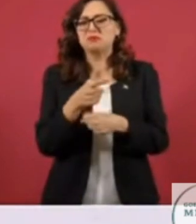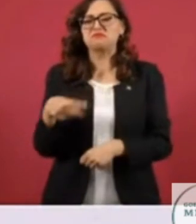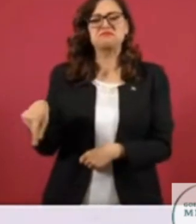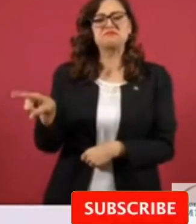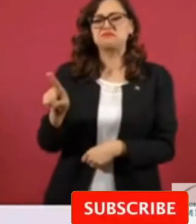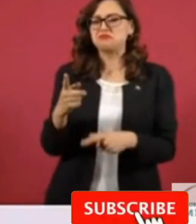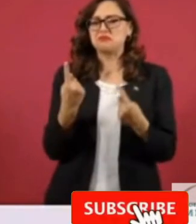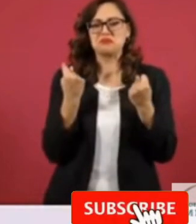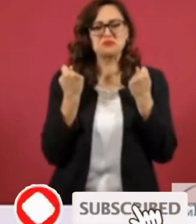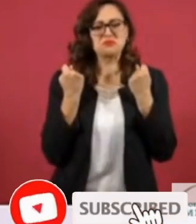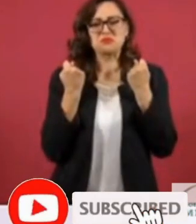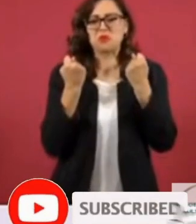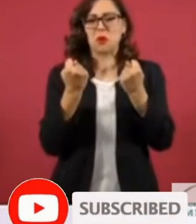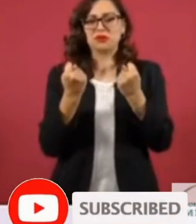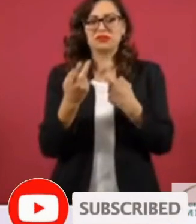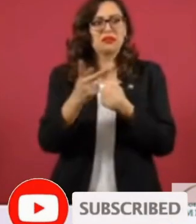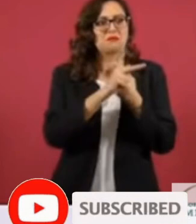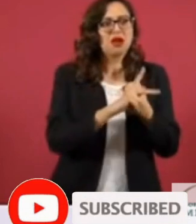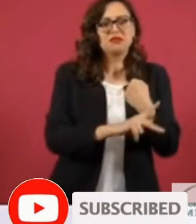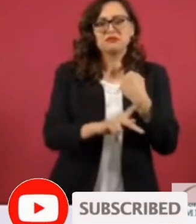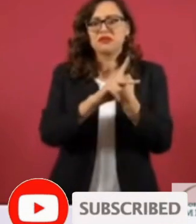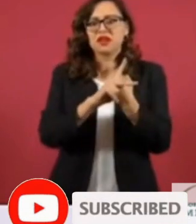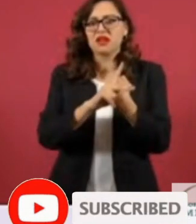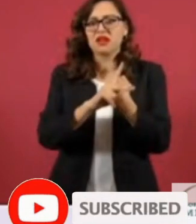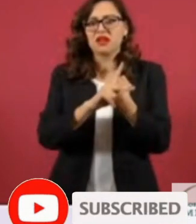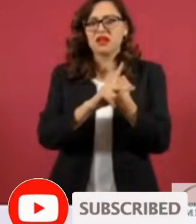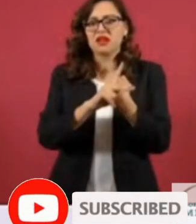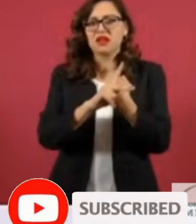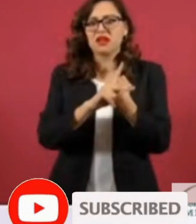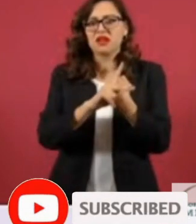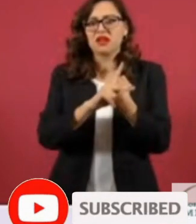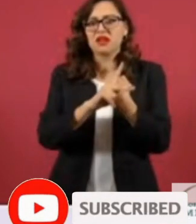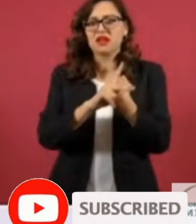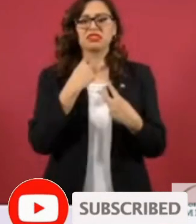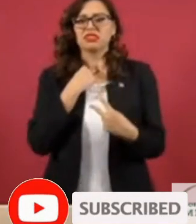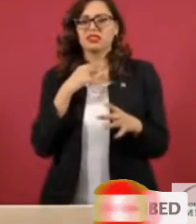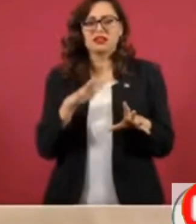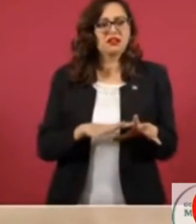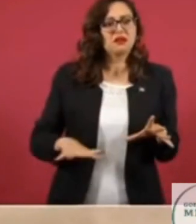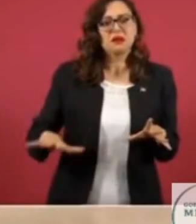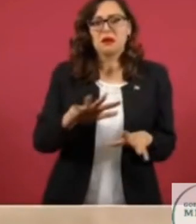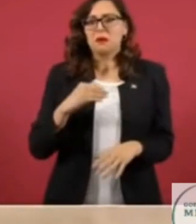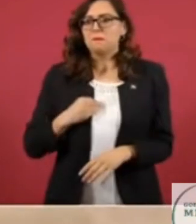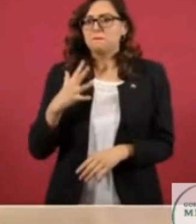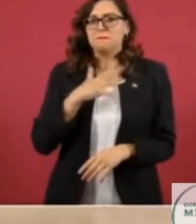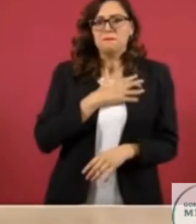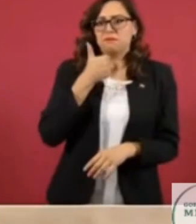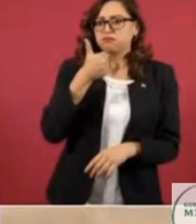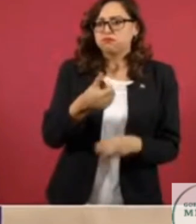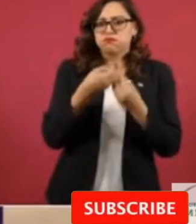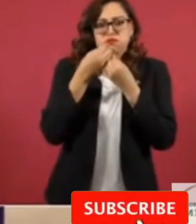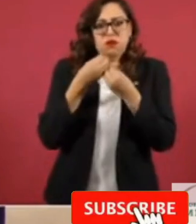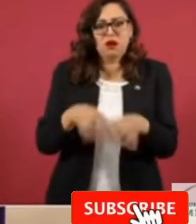estabilidad de las naciones y al bienestar de las sociedades. De esa manera